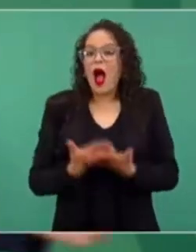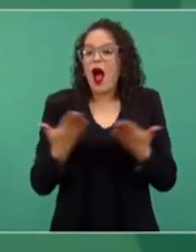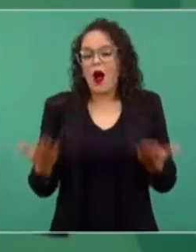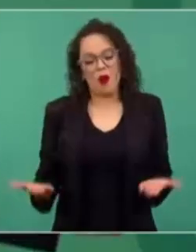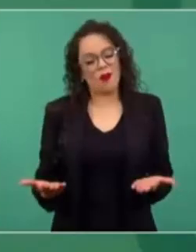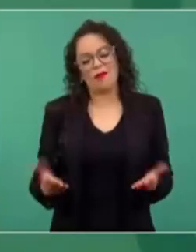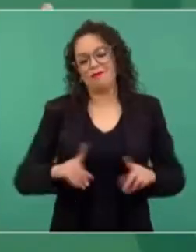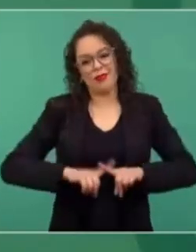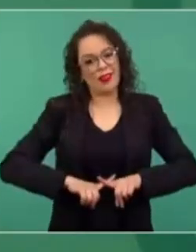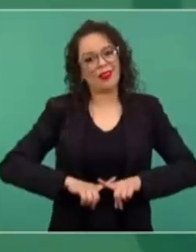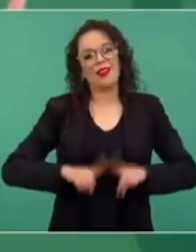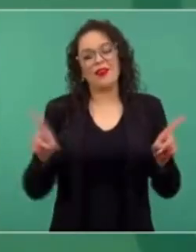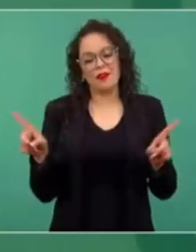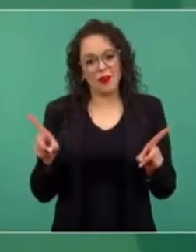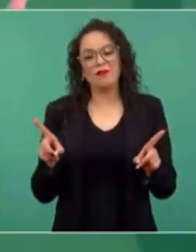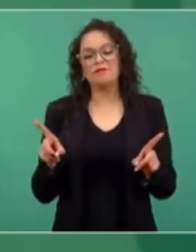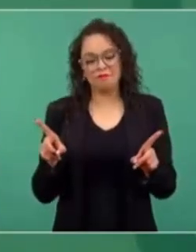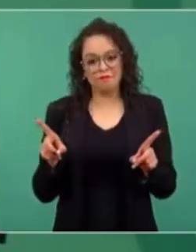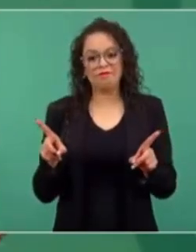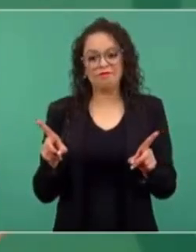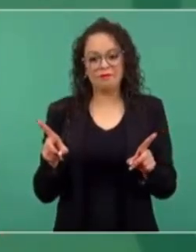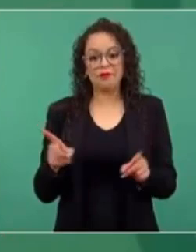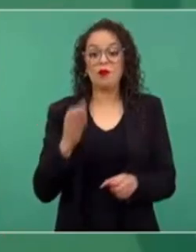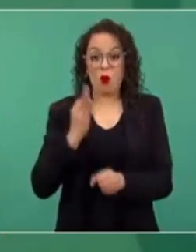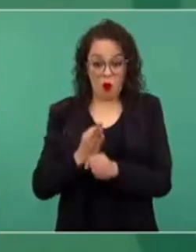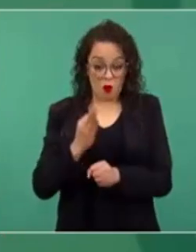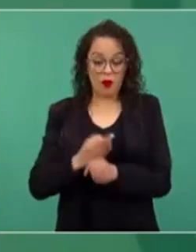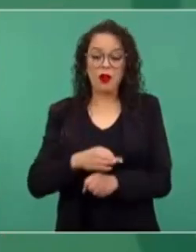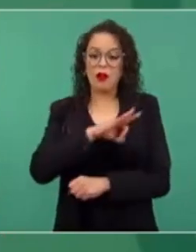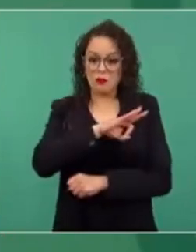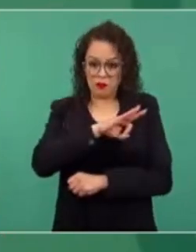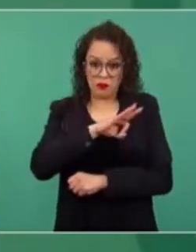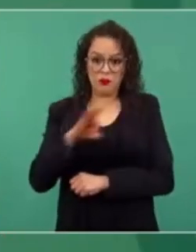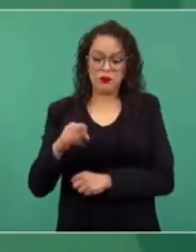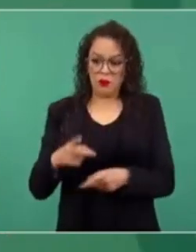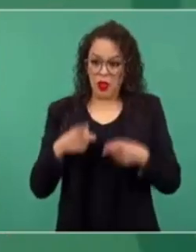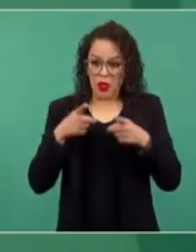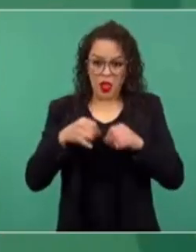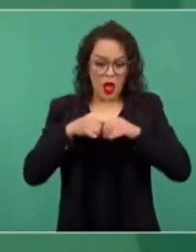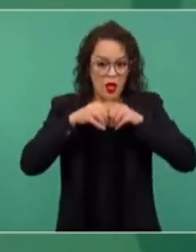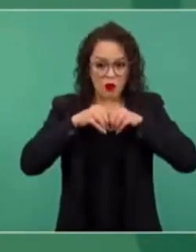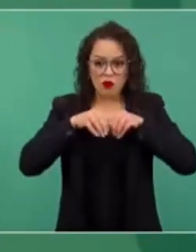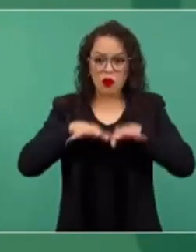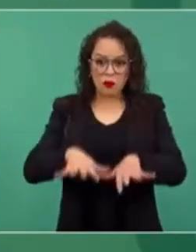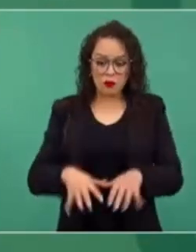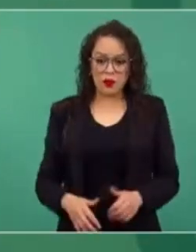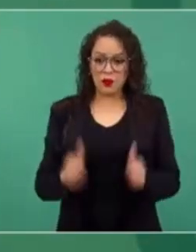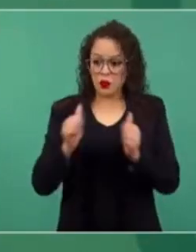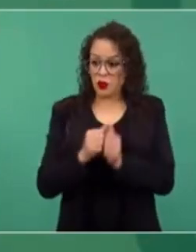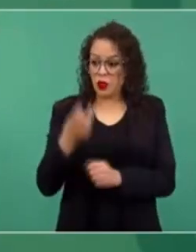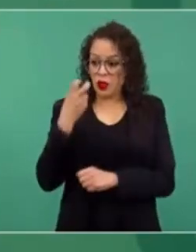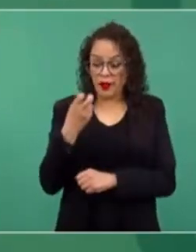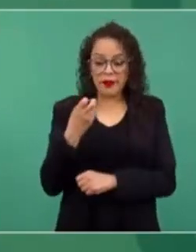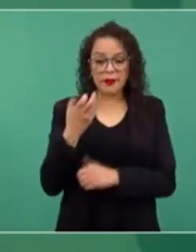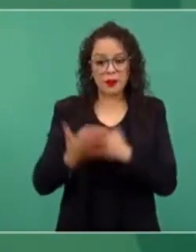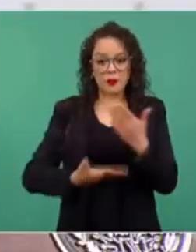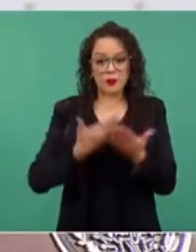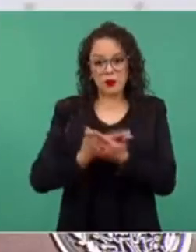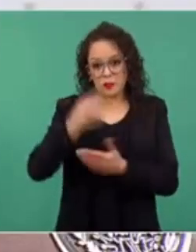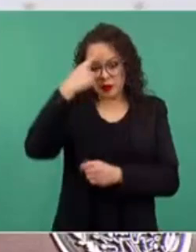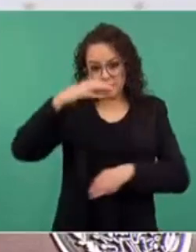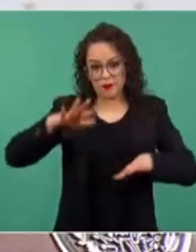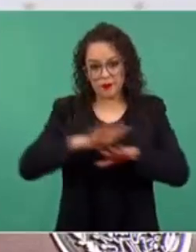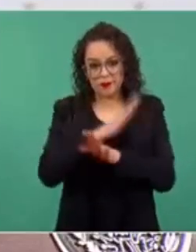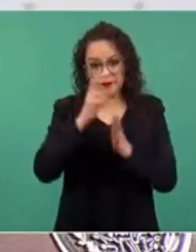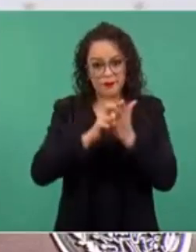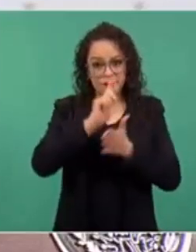ahora tenemos posibilidad de informar. Con esta reforma eléctrica, pues se va a informar